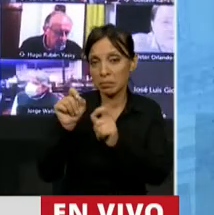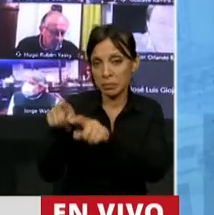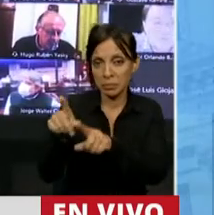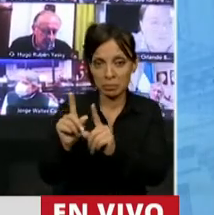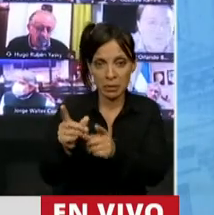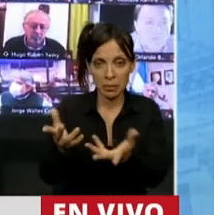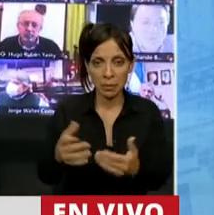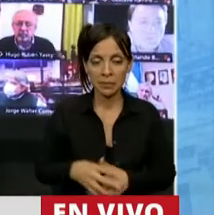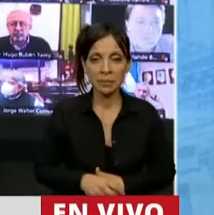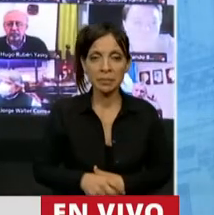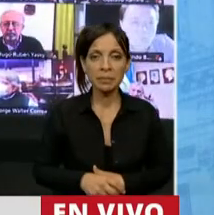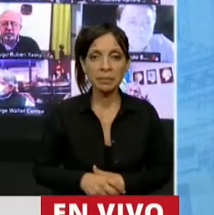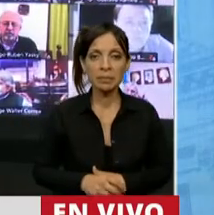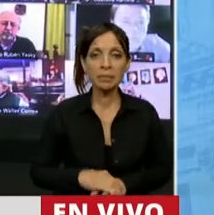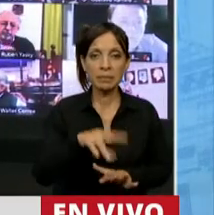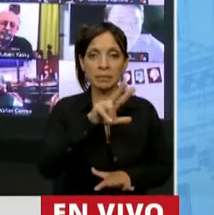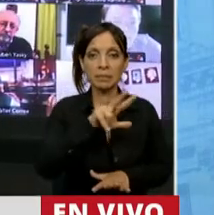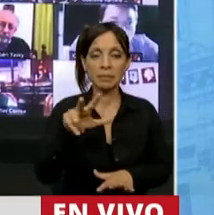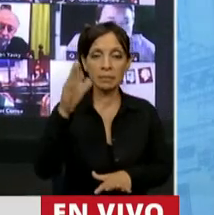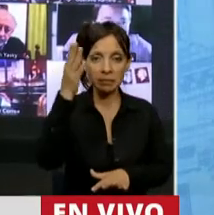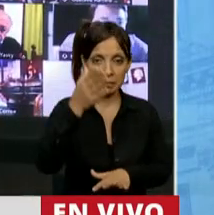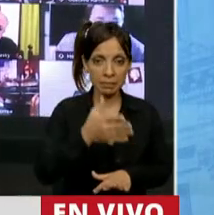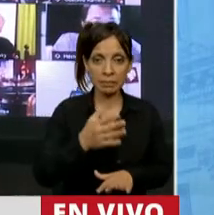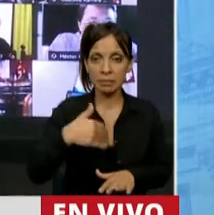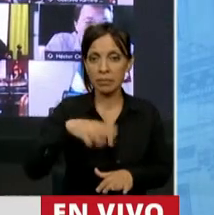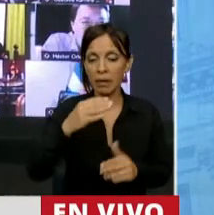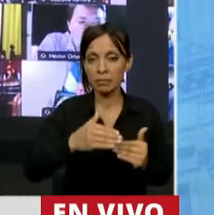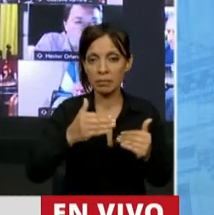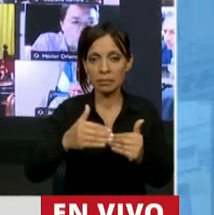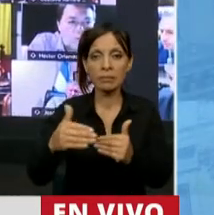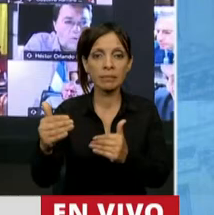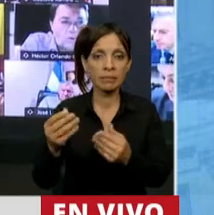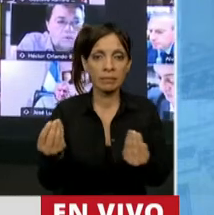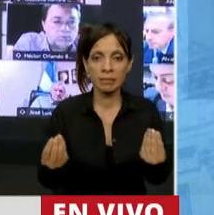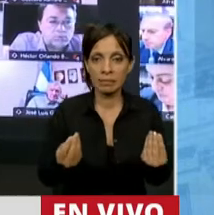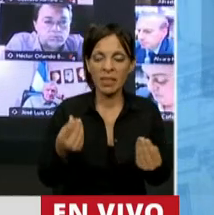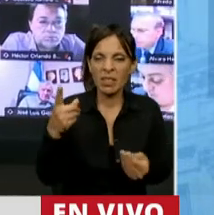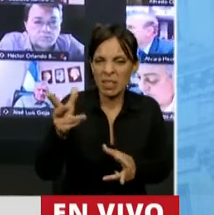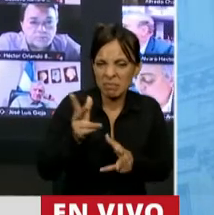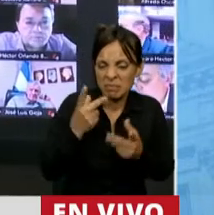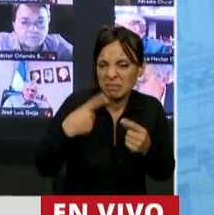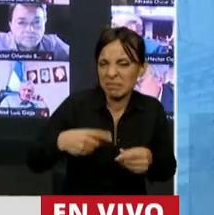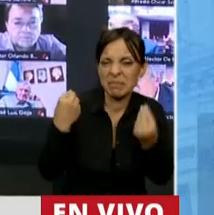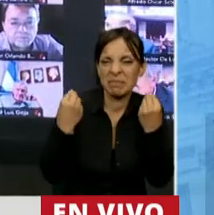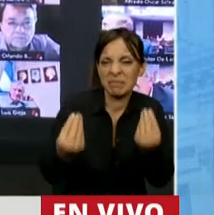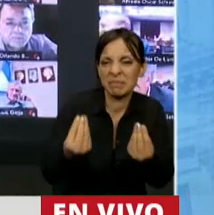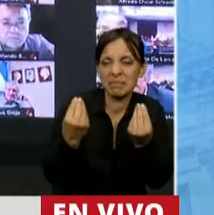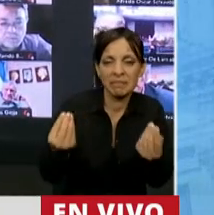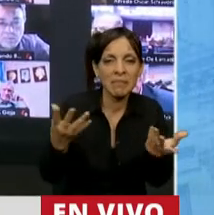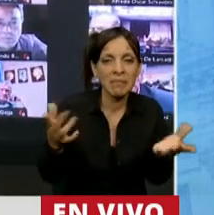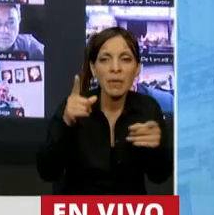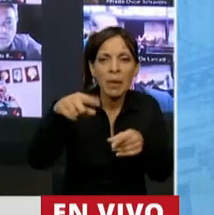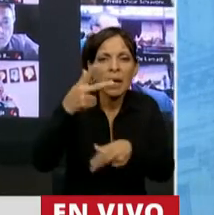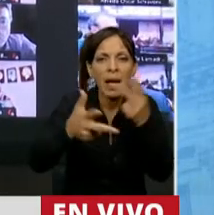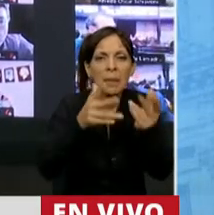tienen el tercio más postergado de la provincia de Buenos Aires. Entonces, ¿de qué nos están hablando? Cuando